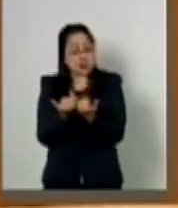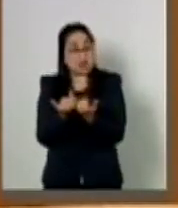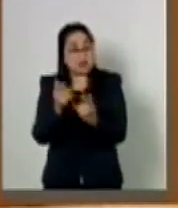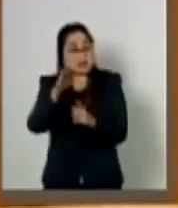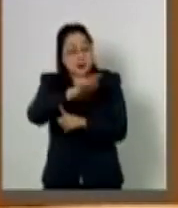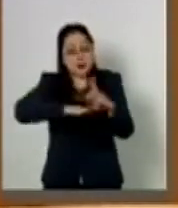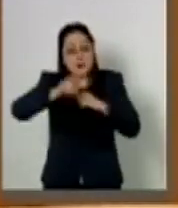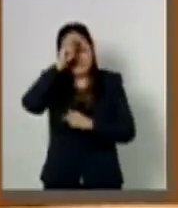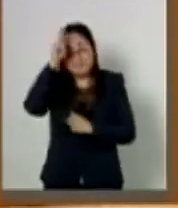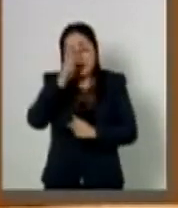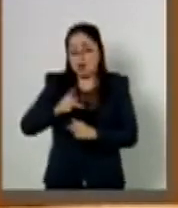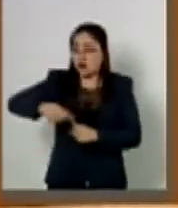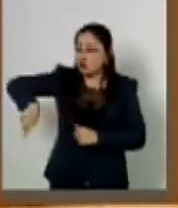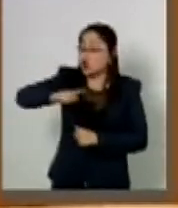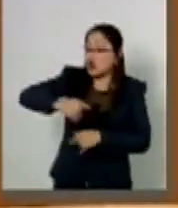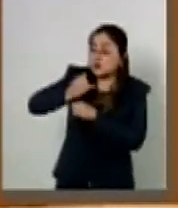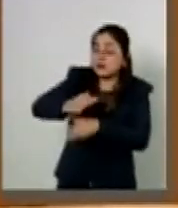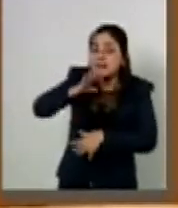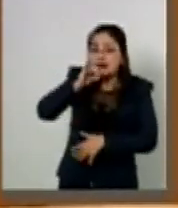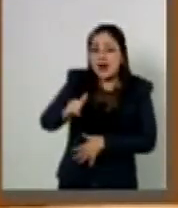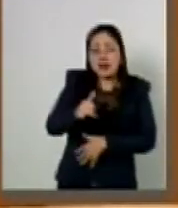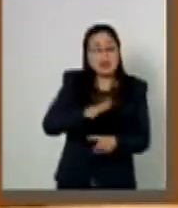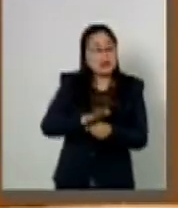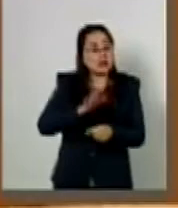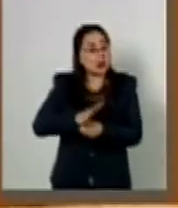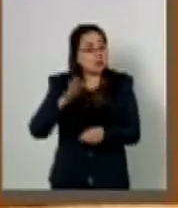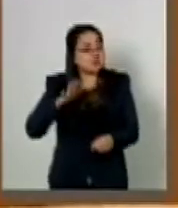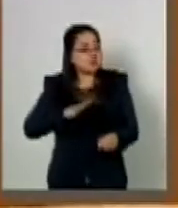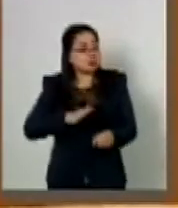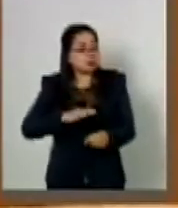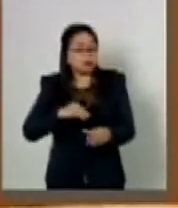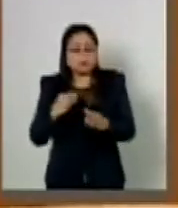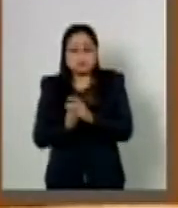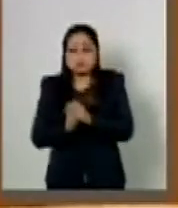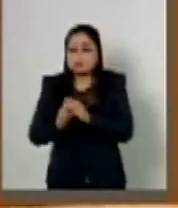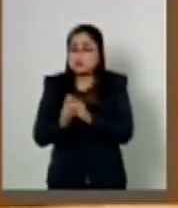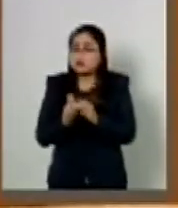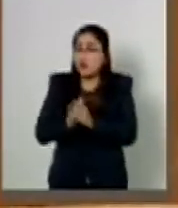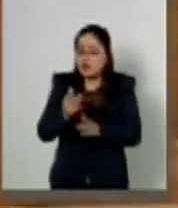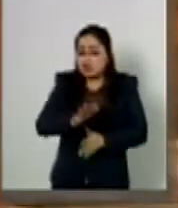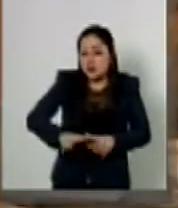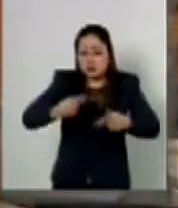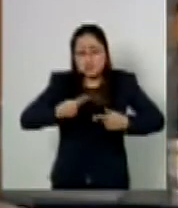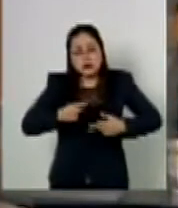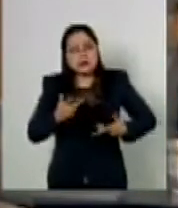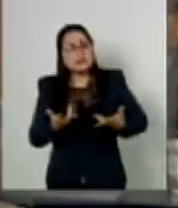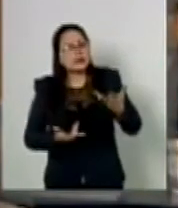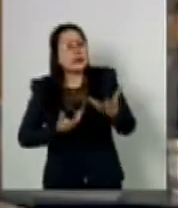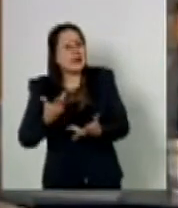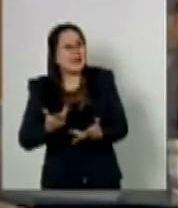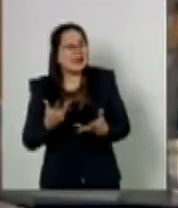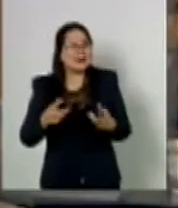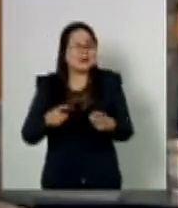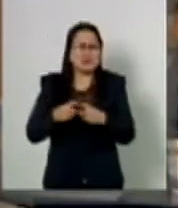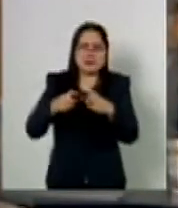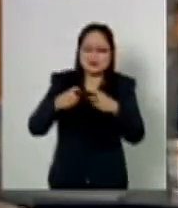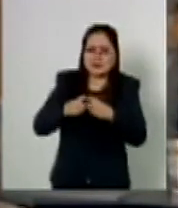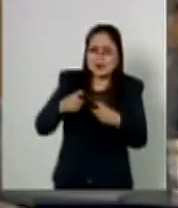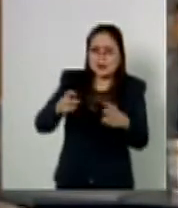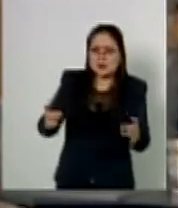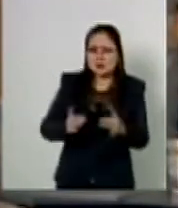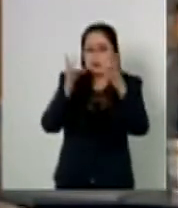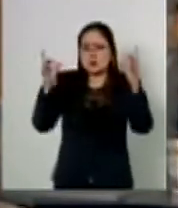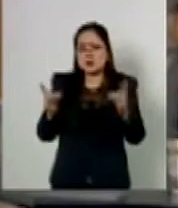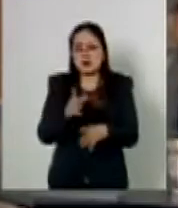un nivel de desinformación que no sólo incrementó la zozobra y la incertidumbre de la población, sino que, sobre todo,